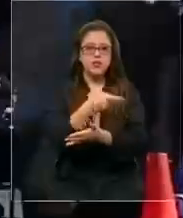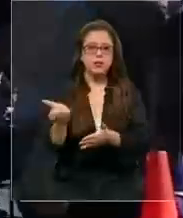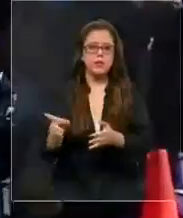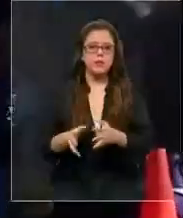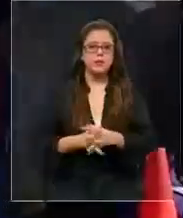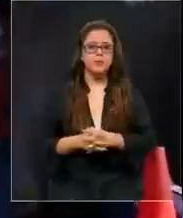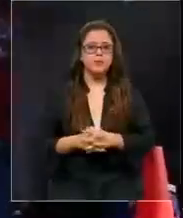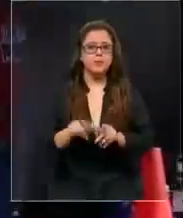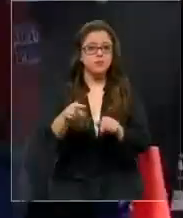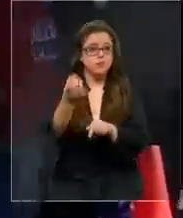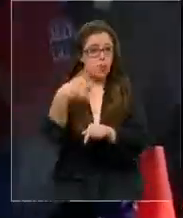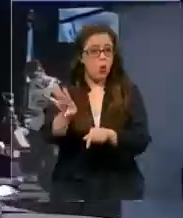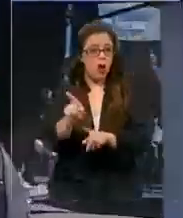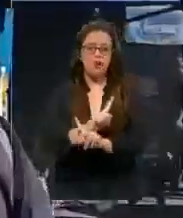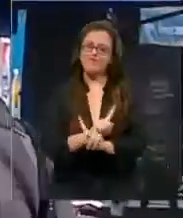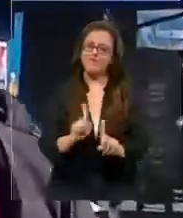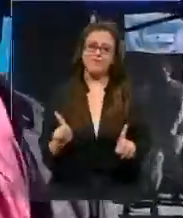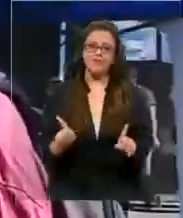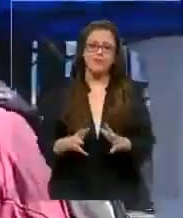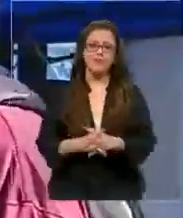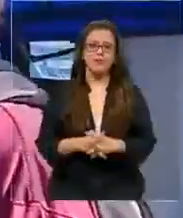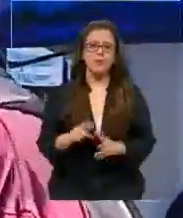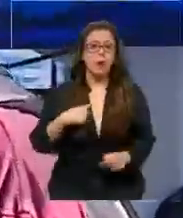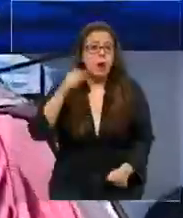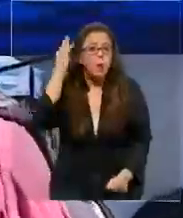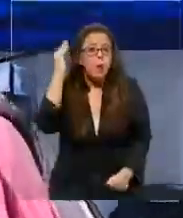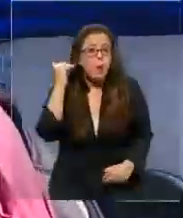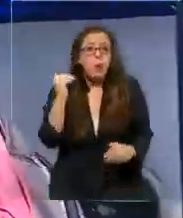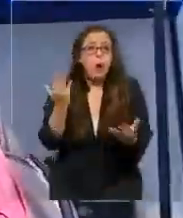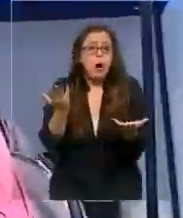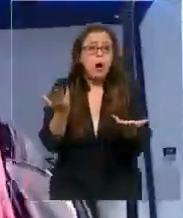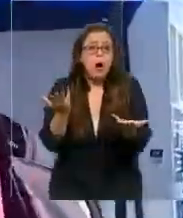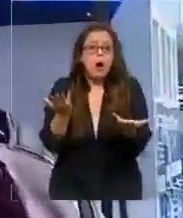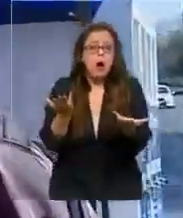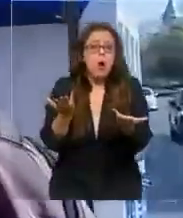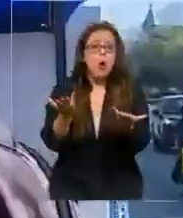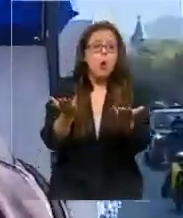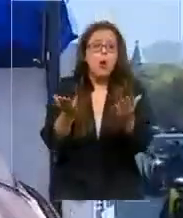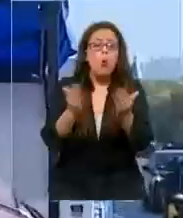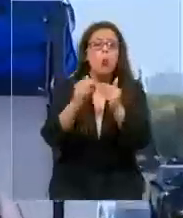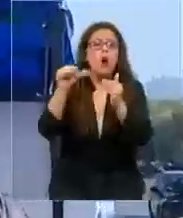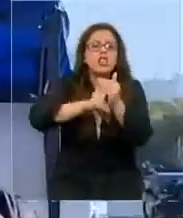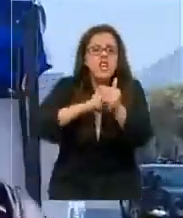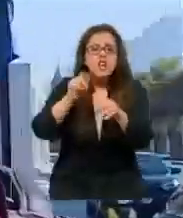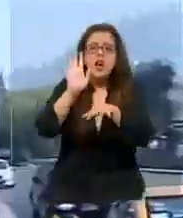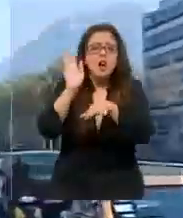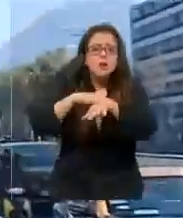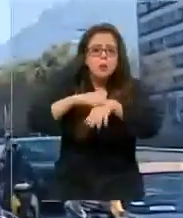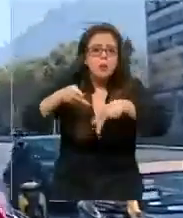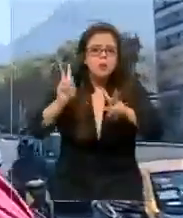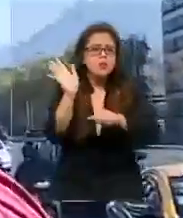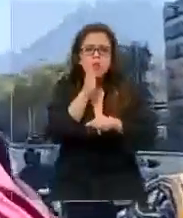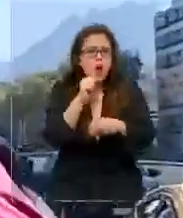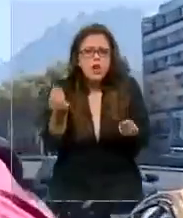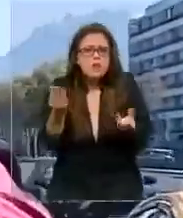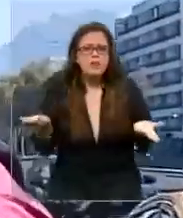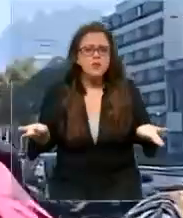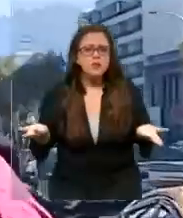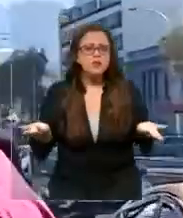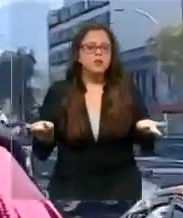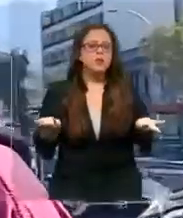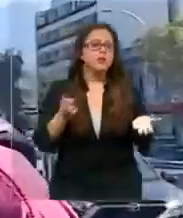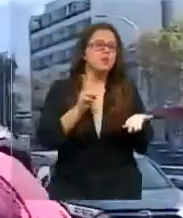semana. Y no fueron las únicas. ¿No sabías que estábamos en cuarentena, no tenías el permiso? Sí, despistados. Principalmente, pucha,